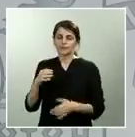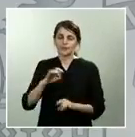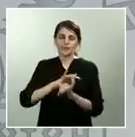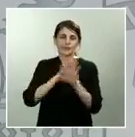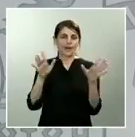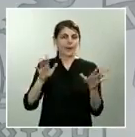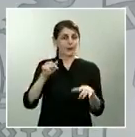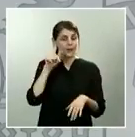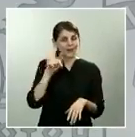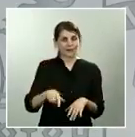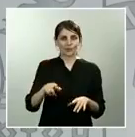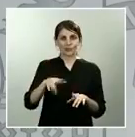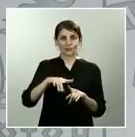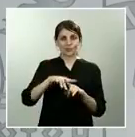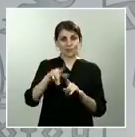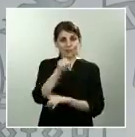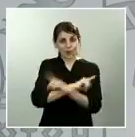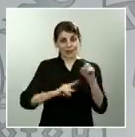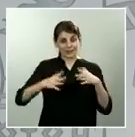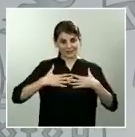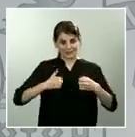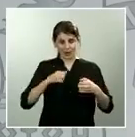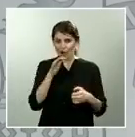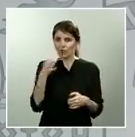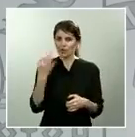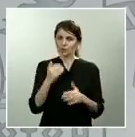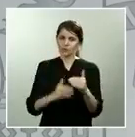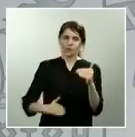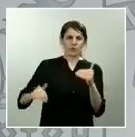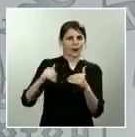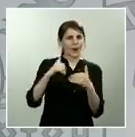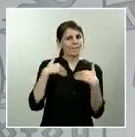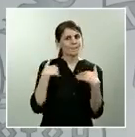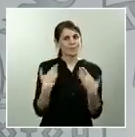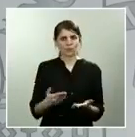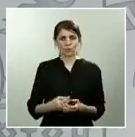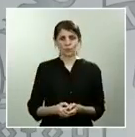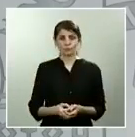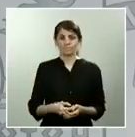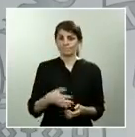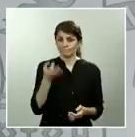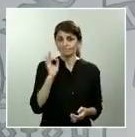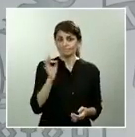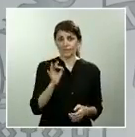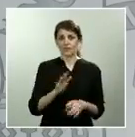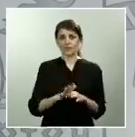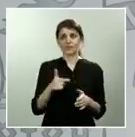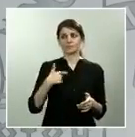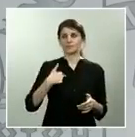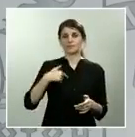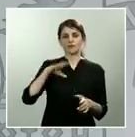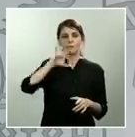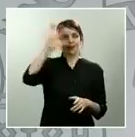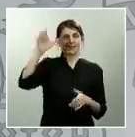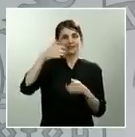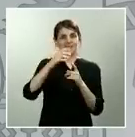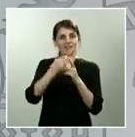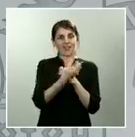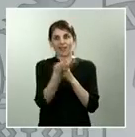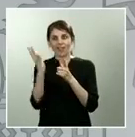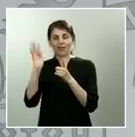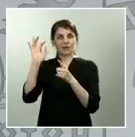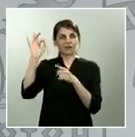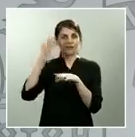nuestro entorno, los países que habitualmente eligen destino España o destino Canarias como lugar de vacaciones también se